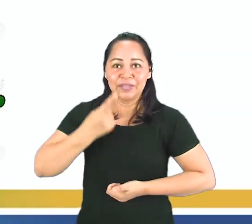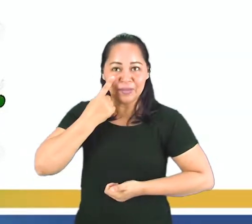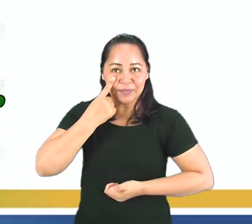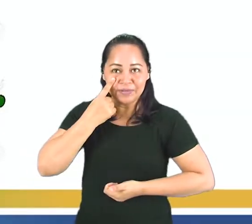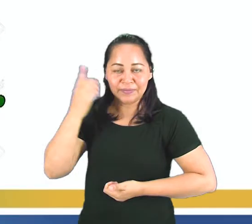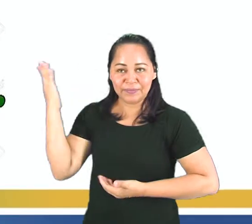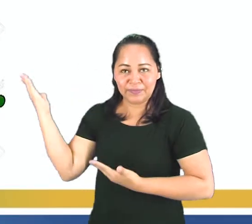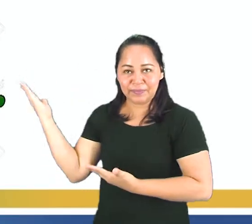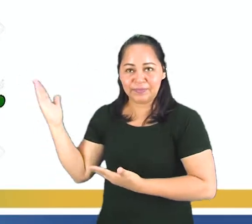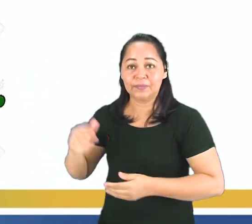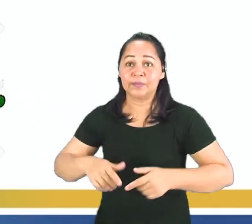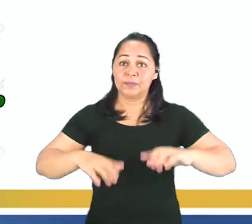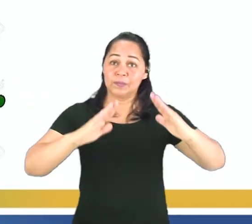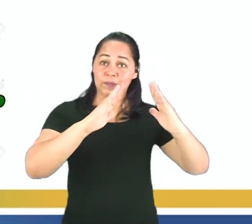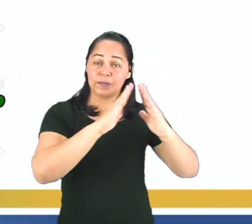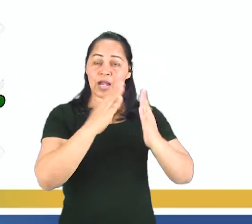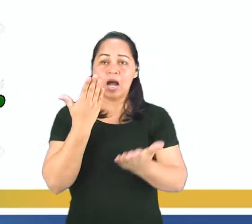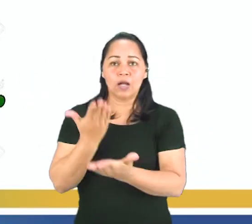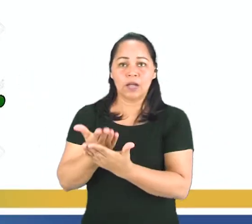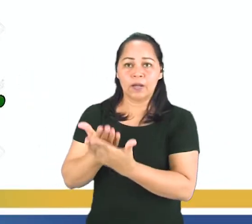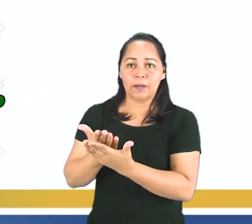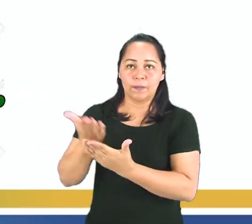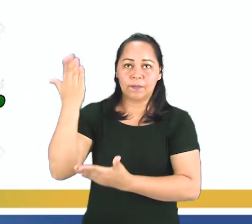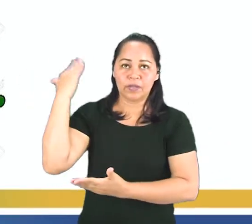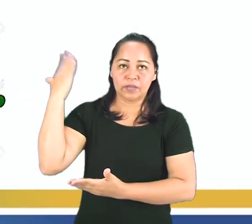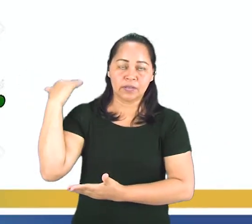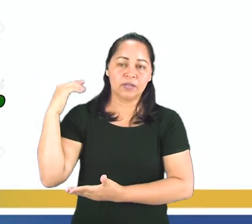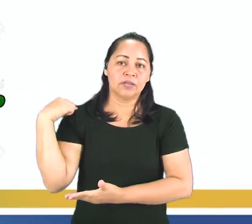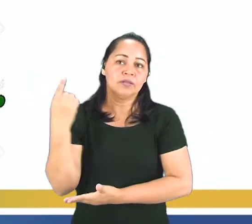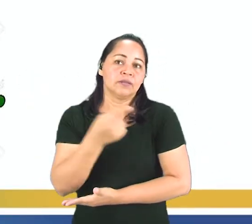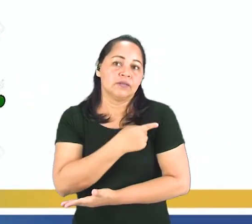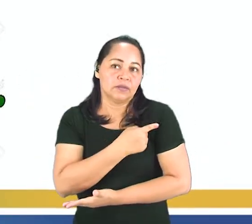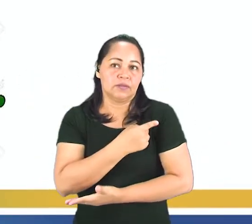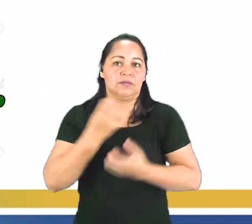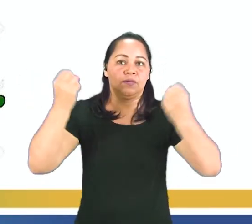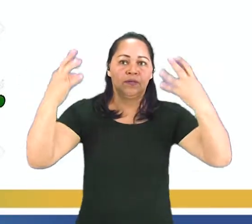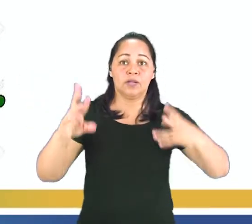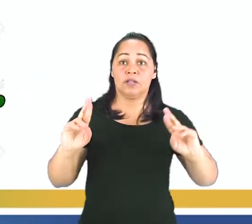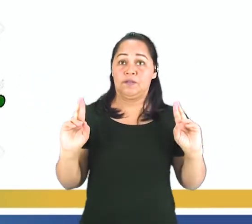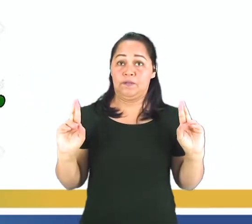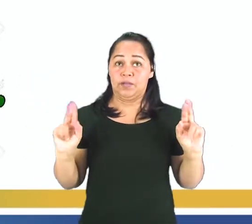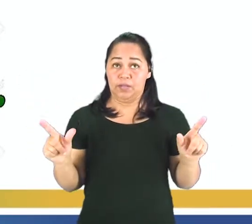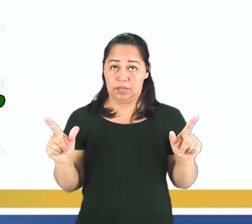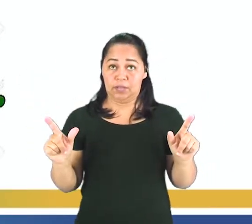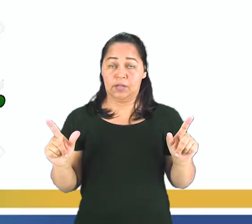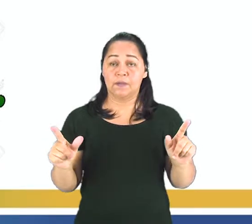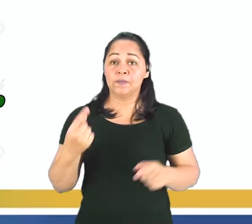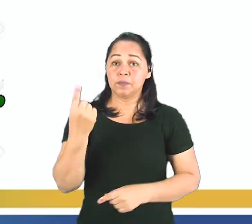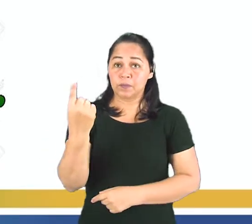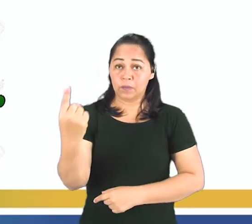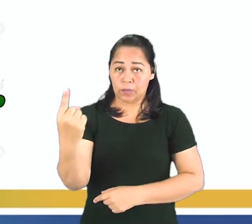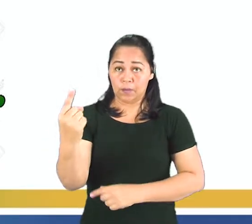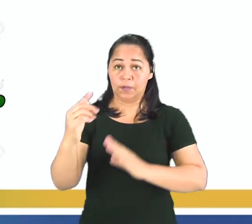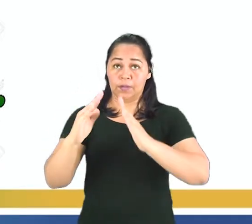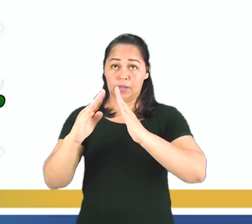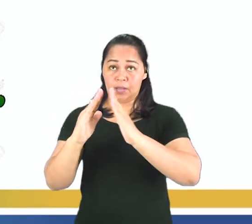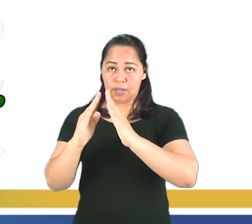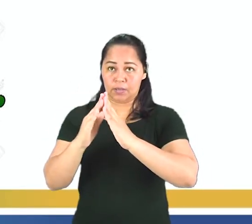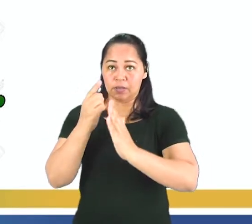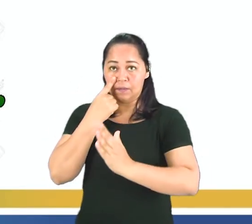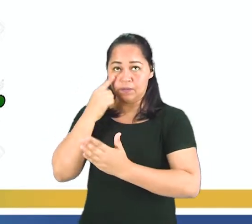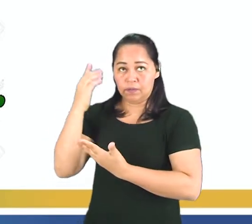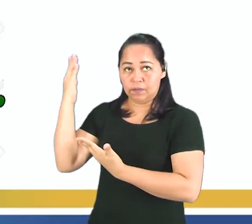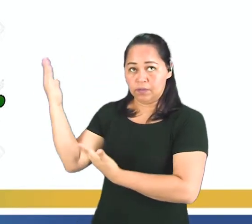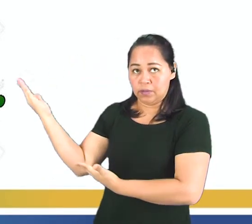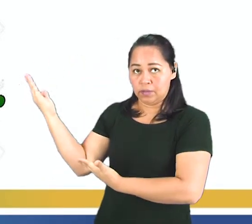Mira, en la clase pasada nosotros hicimos ahí una diferenciación de una casa que ustedes están mirando